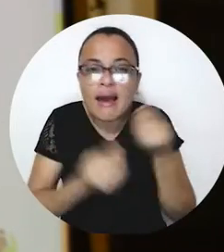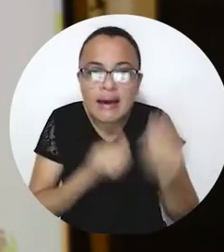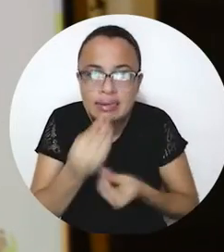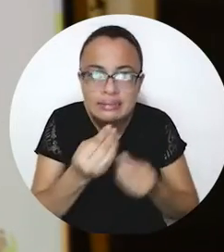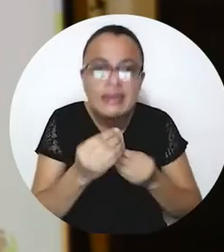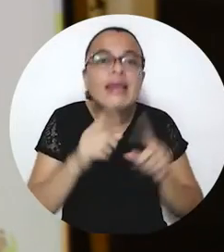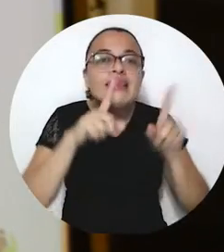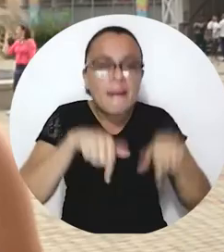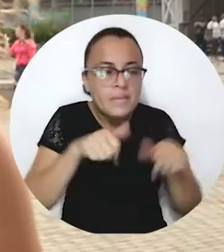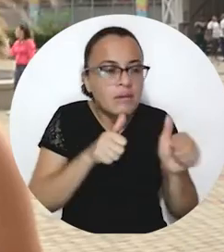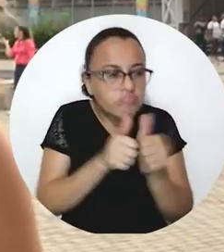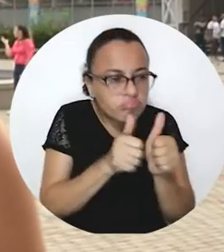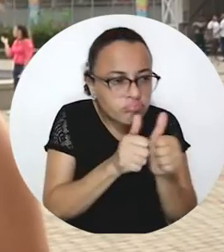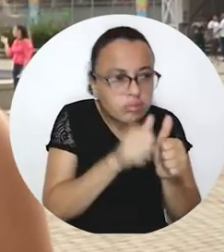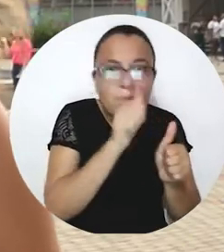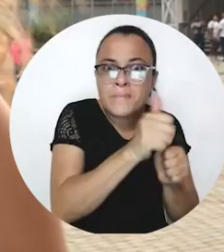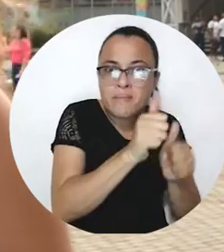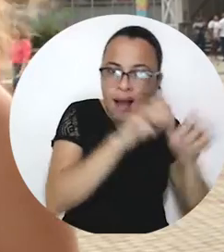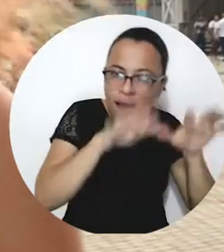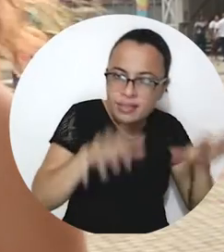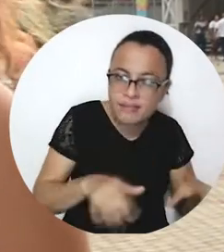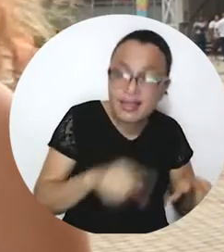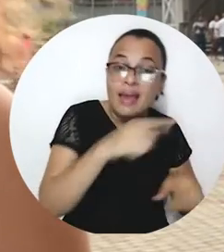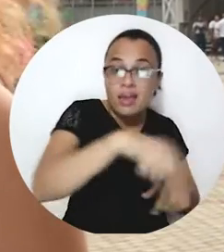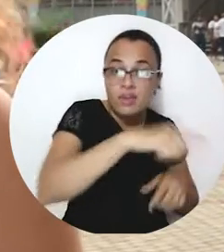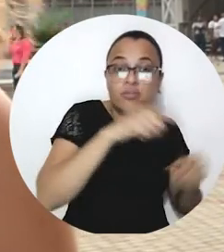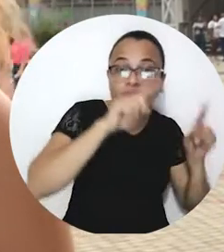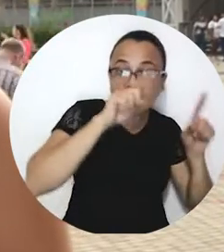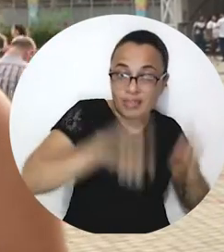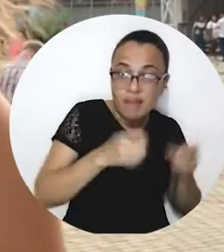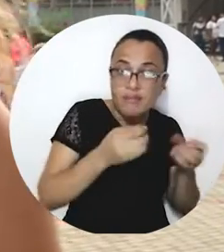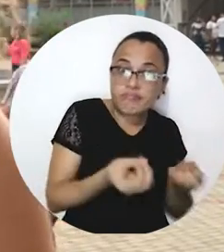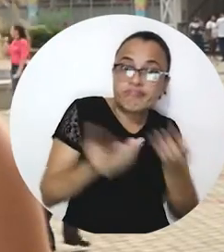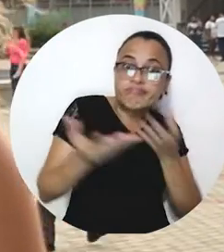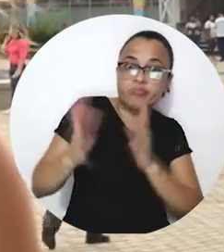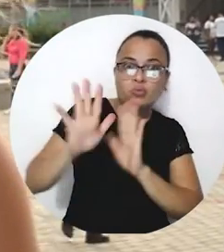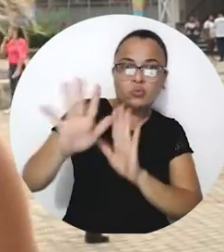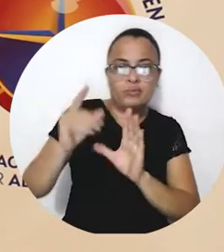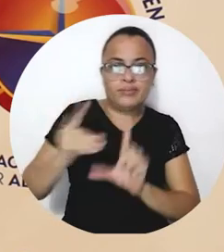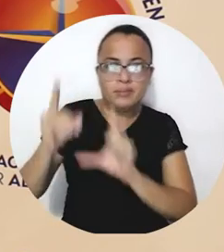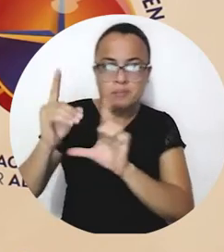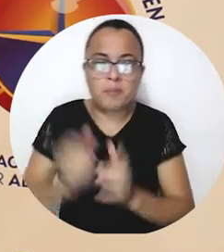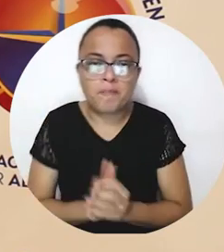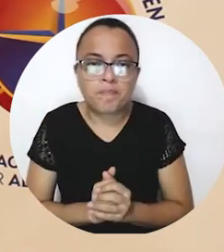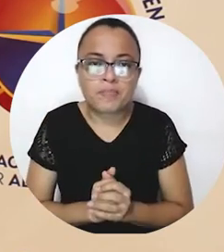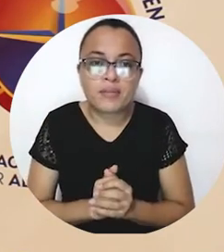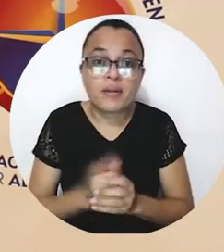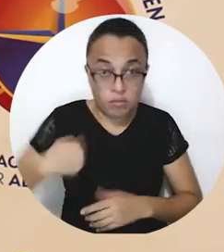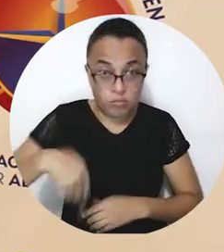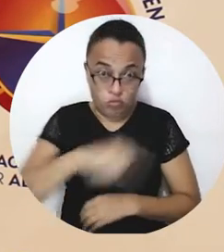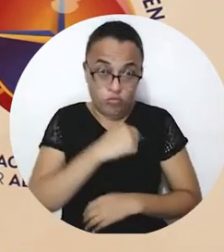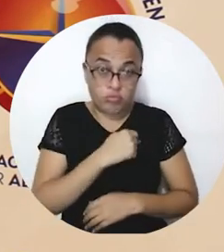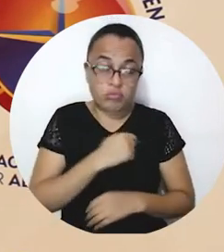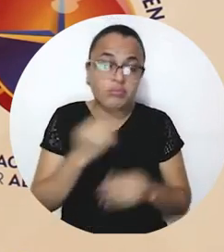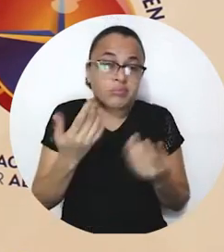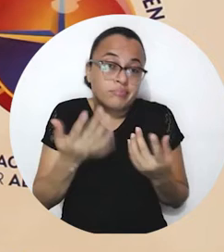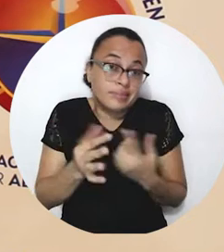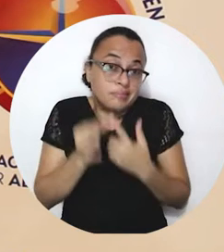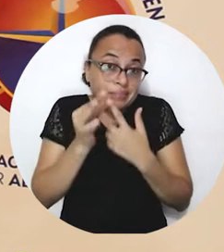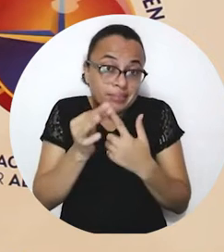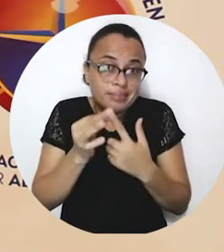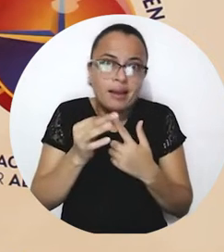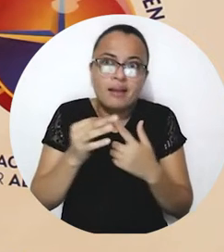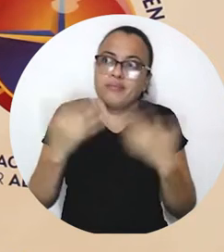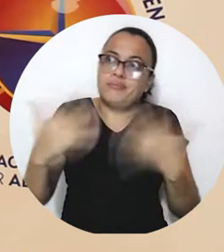las tareas y hacerles acompañamiento en las actividades que deben presentar. Para nosotros es muy grato contar